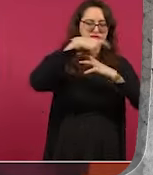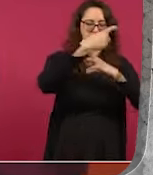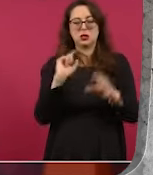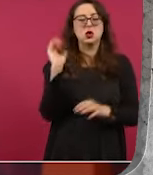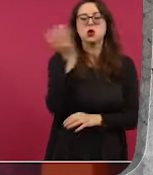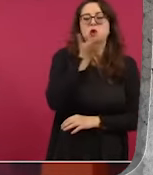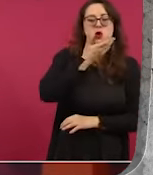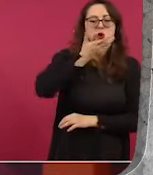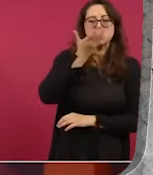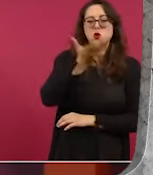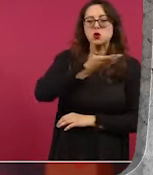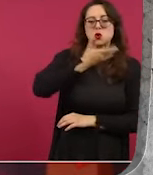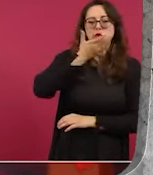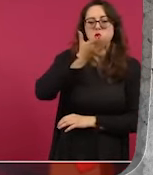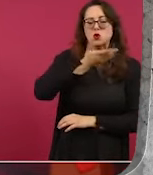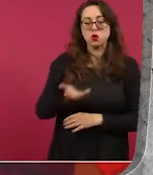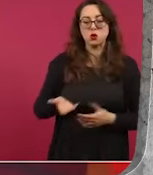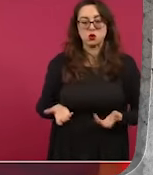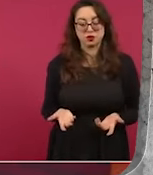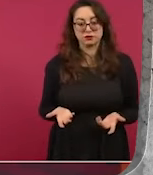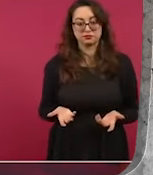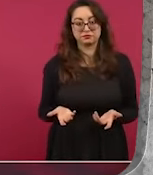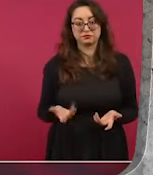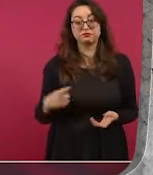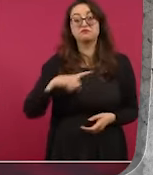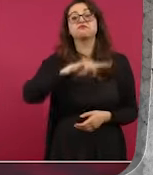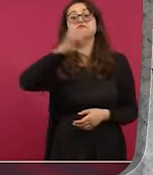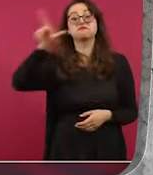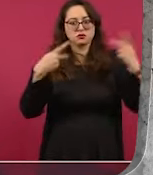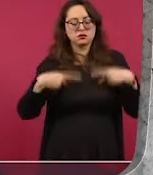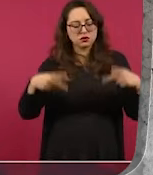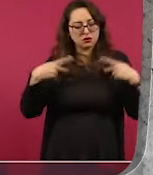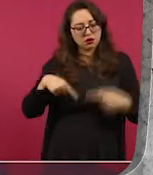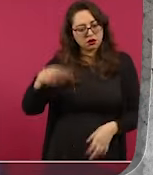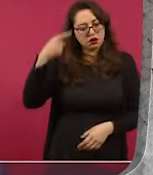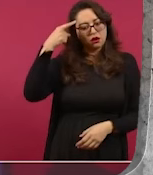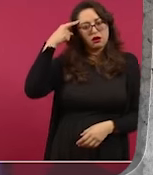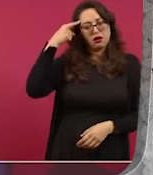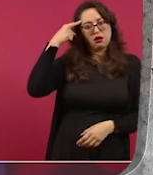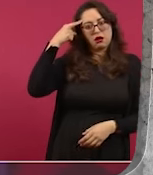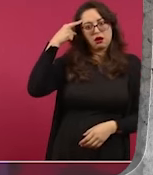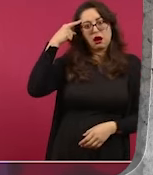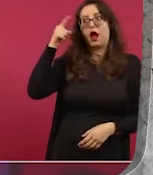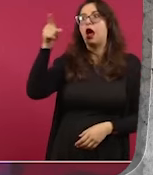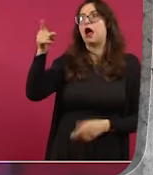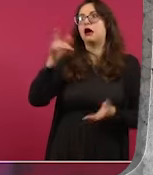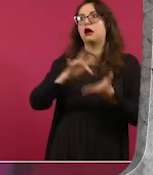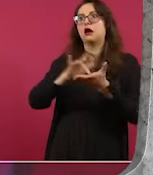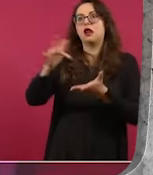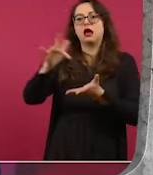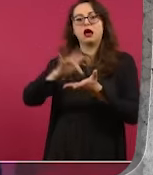quedó al grado de que en las comunidades